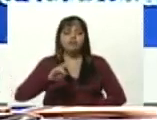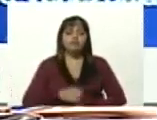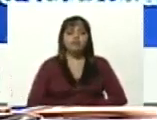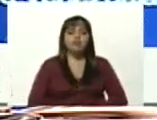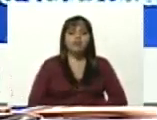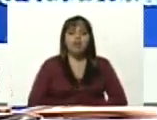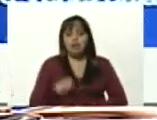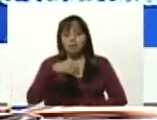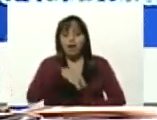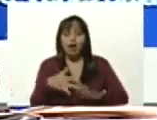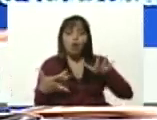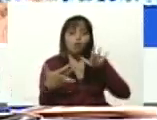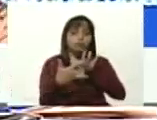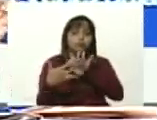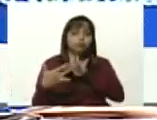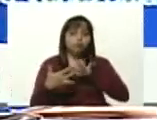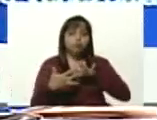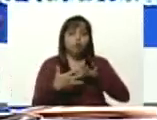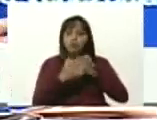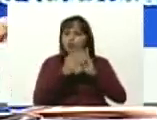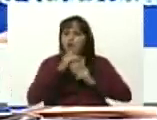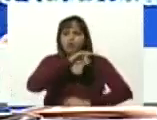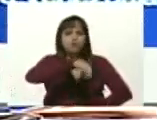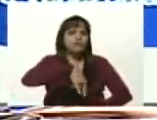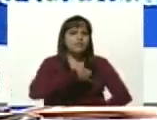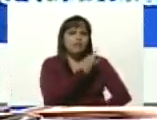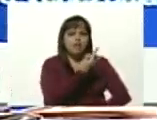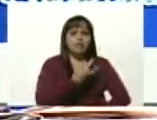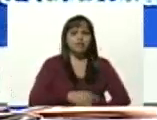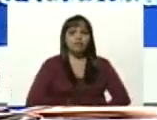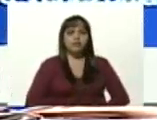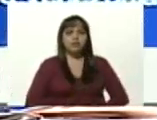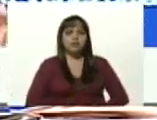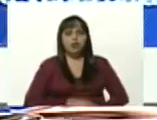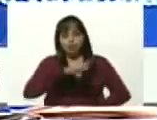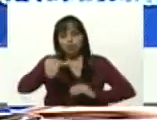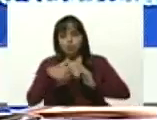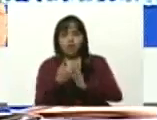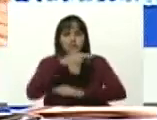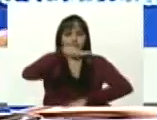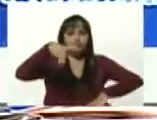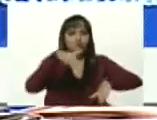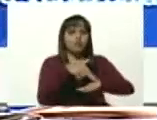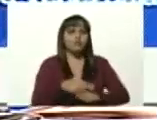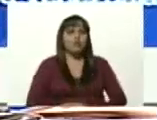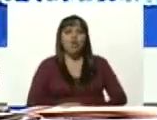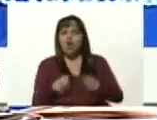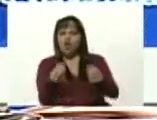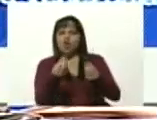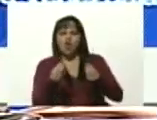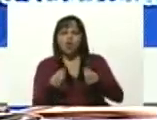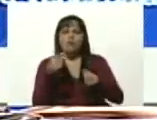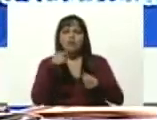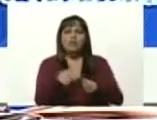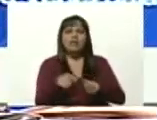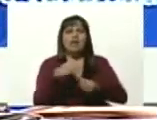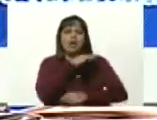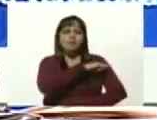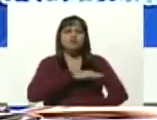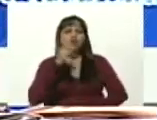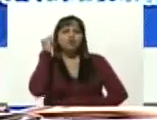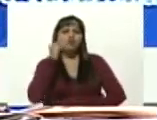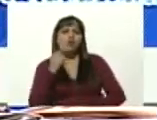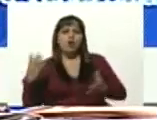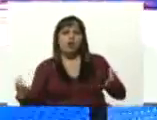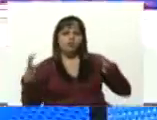actualmente está conectada con todas las universidades politécnicas territoriales a nivel nacional. ¿Cómo es esa conexión de la misión Sucre con las universidades